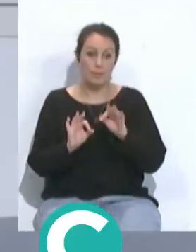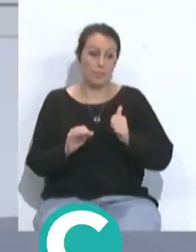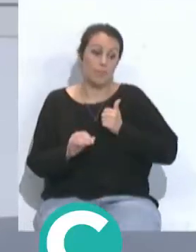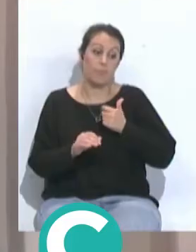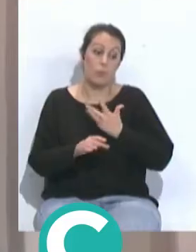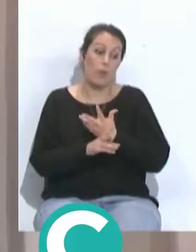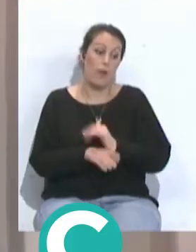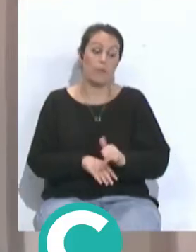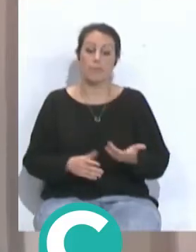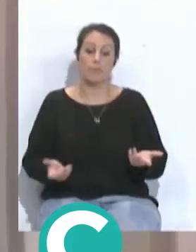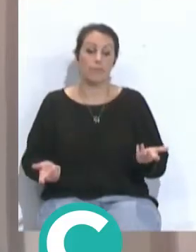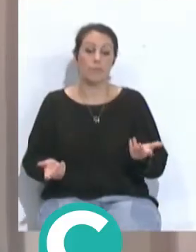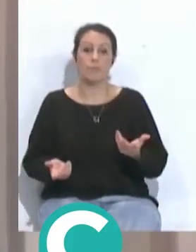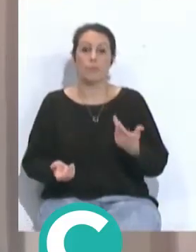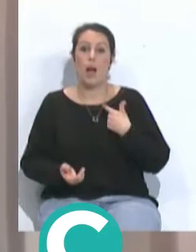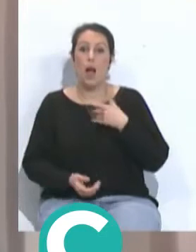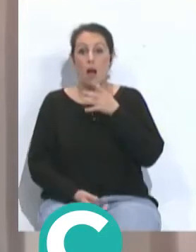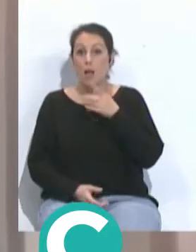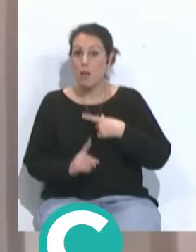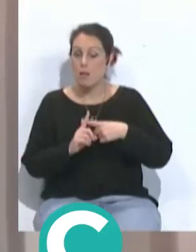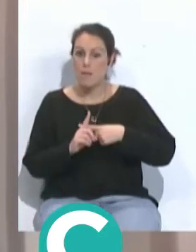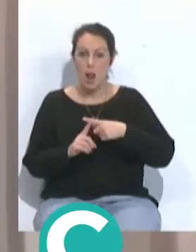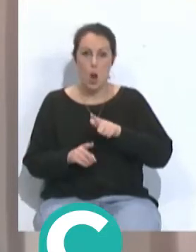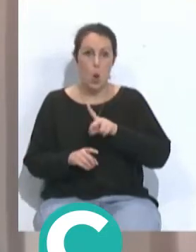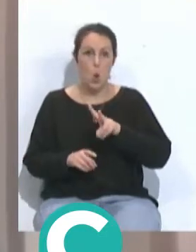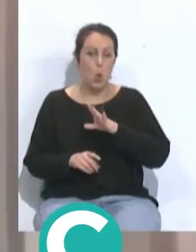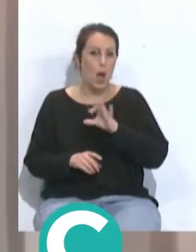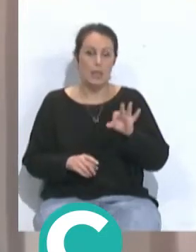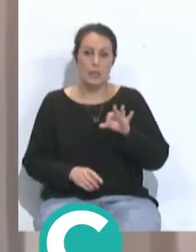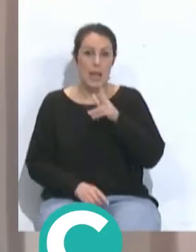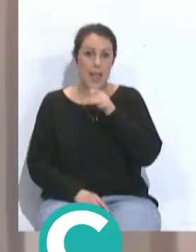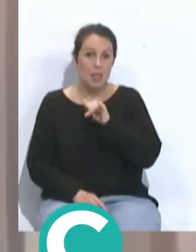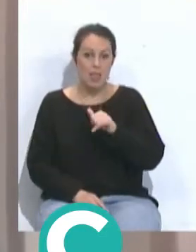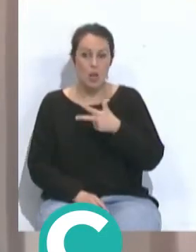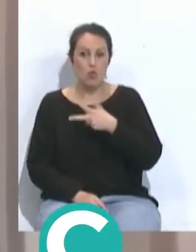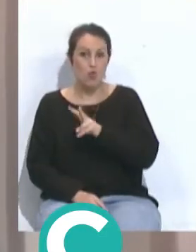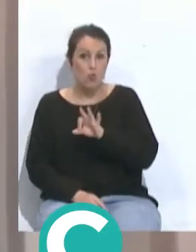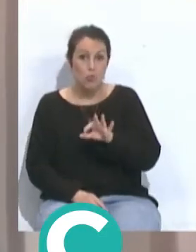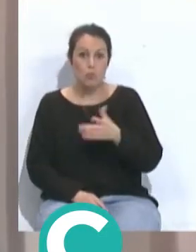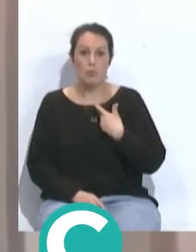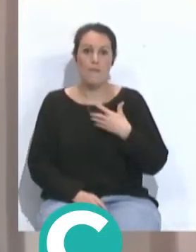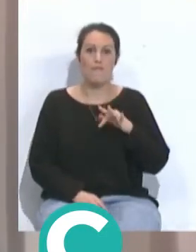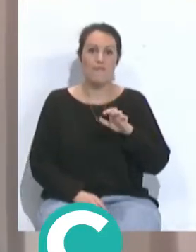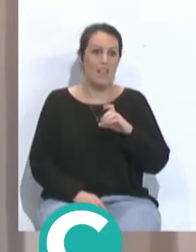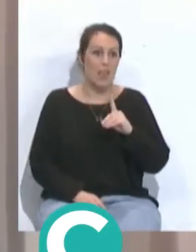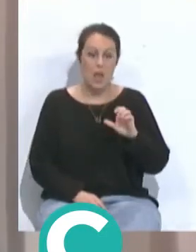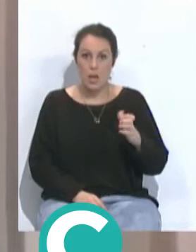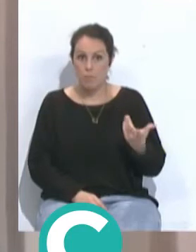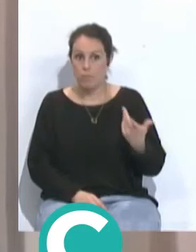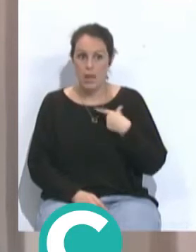que tienen los jugadores y ahora ves el nivel que está teniendo Lucas Hernández el chute como está San Ameterio como está